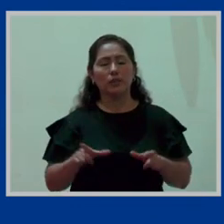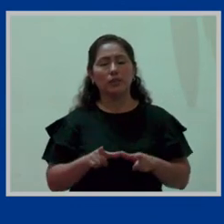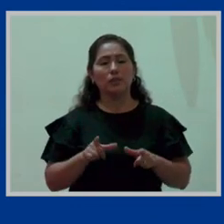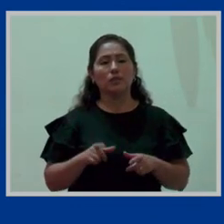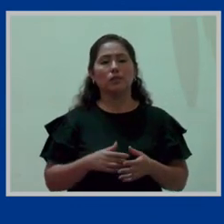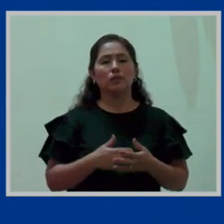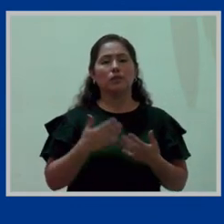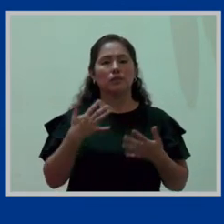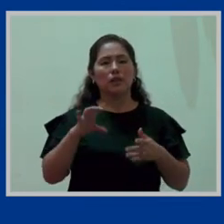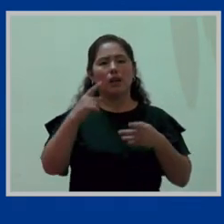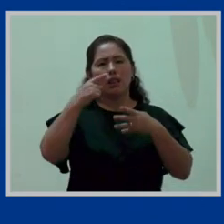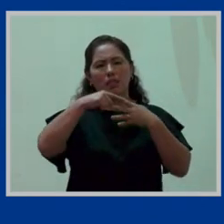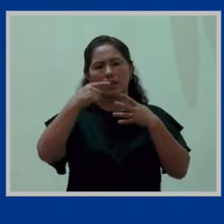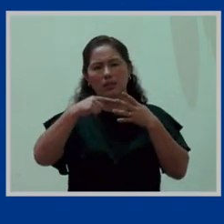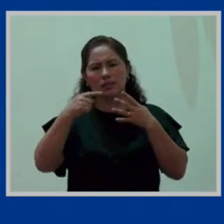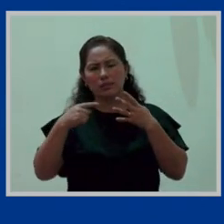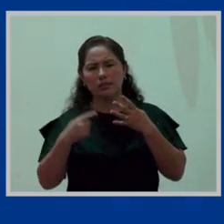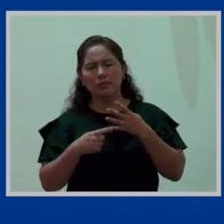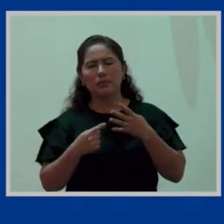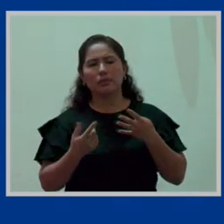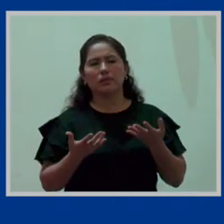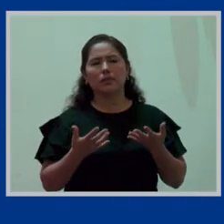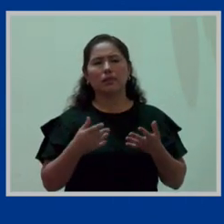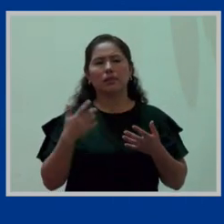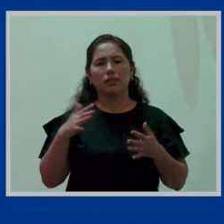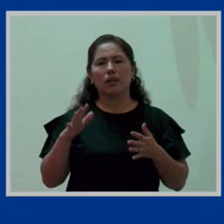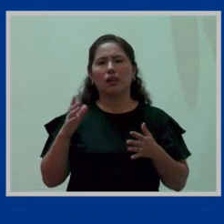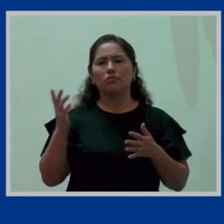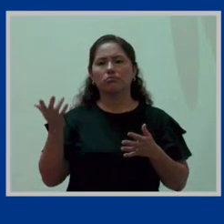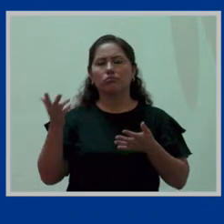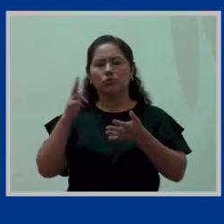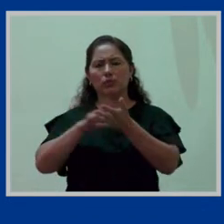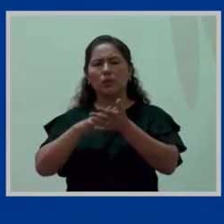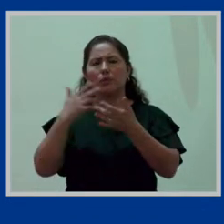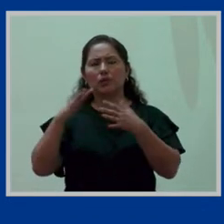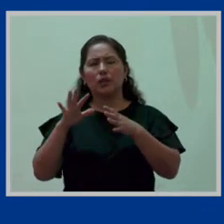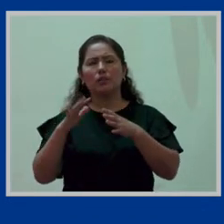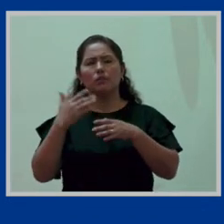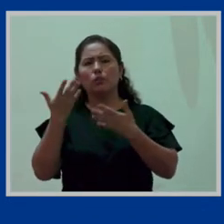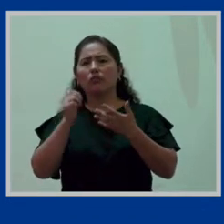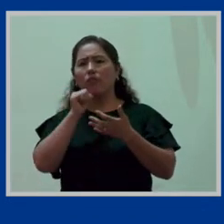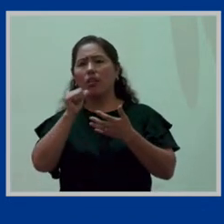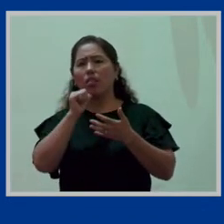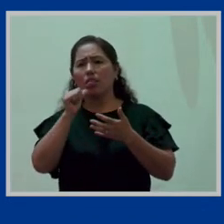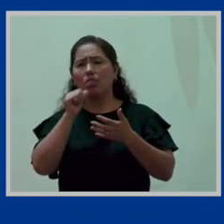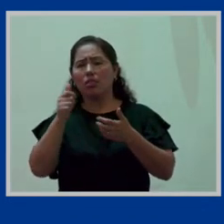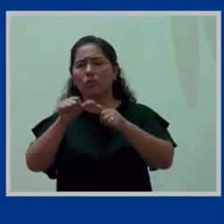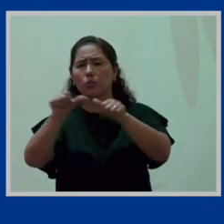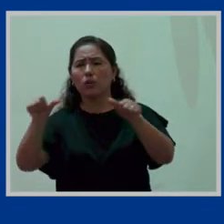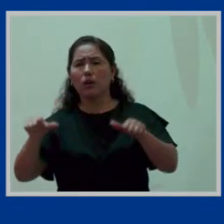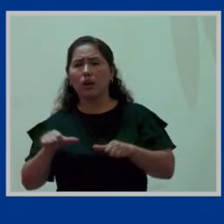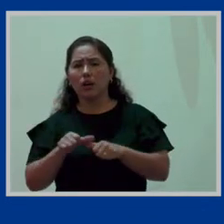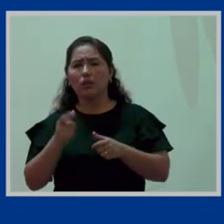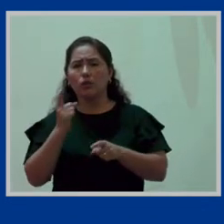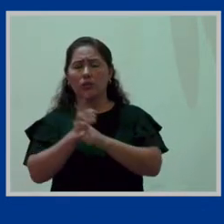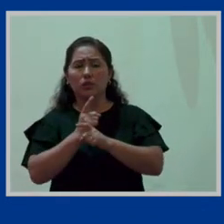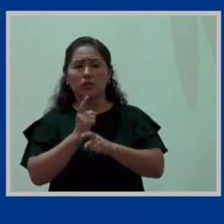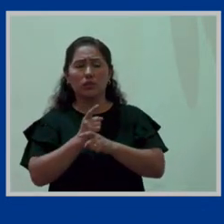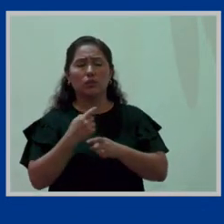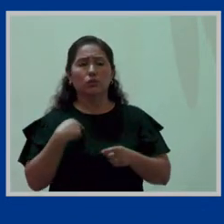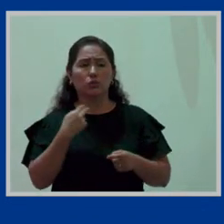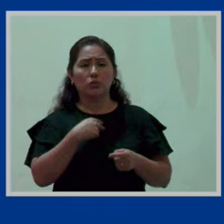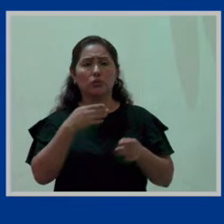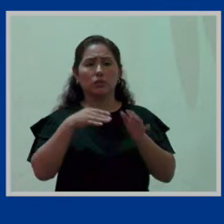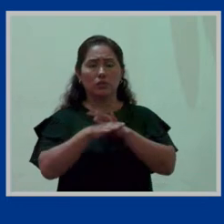y las alternativas que el Decreto Supremo ofrece cuando no hay un espacio adecuado. Vamos a entrar a,